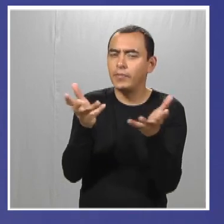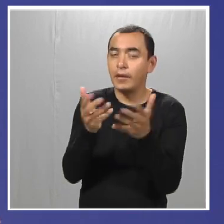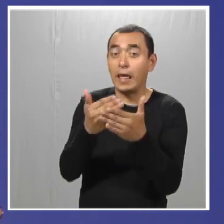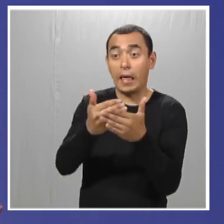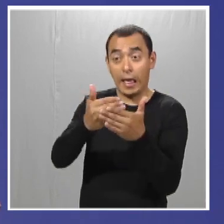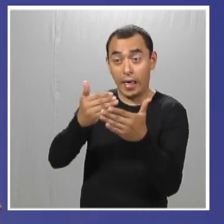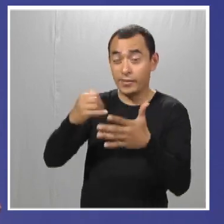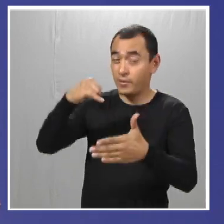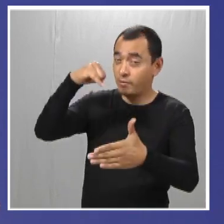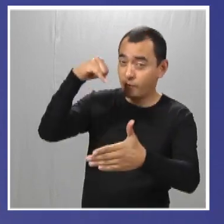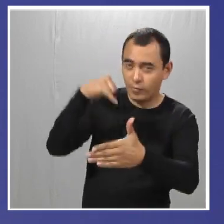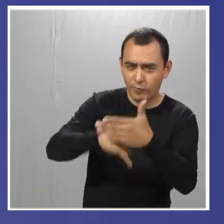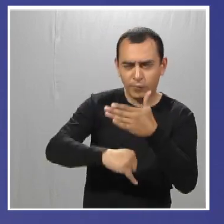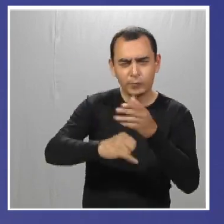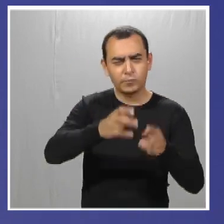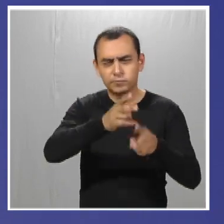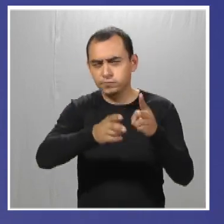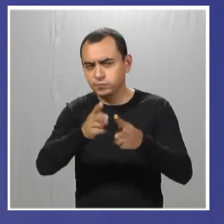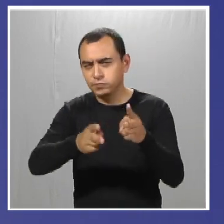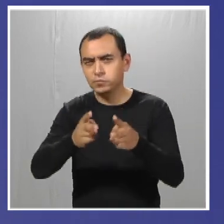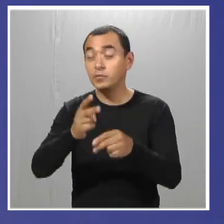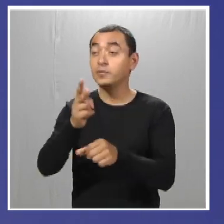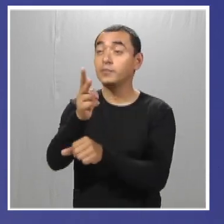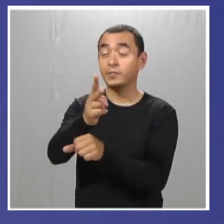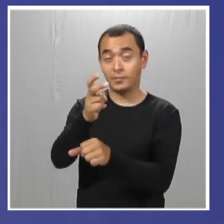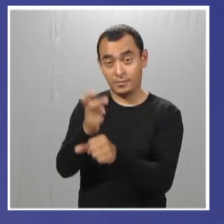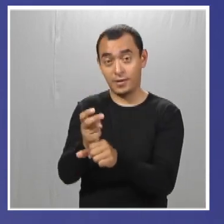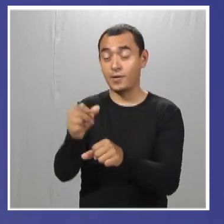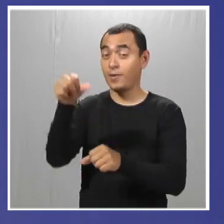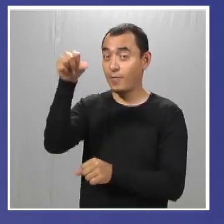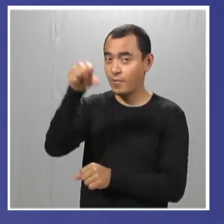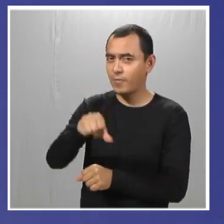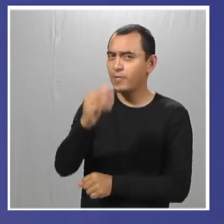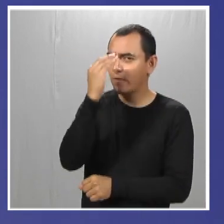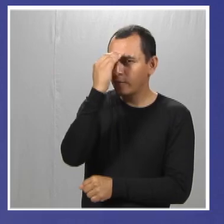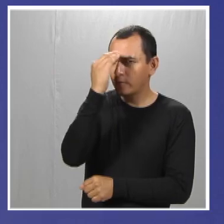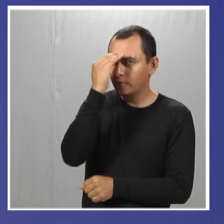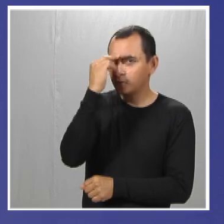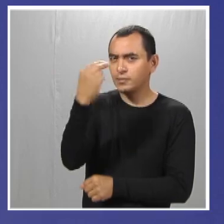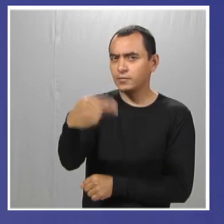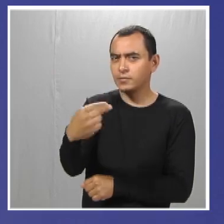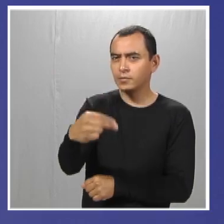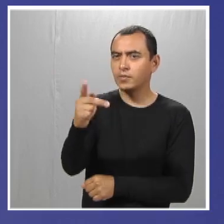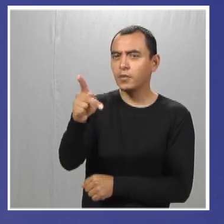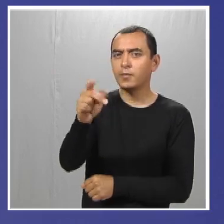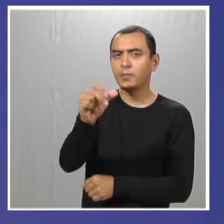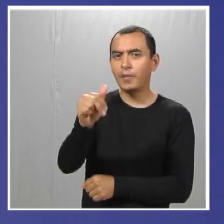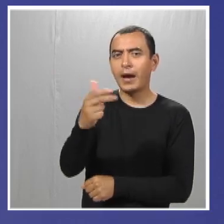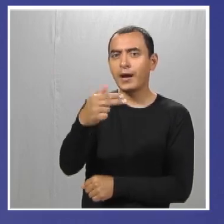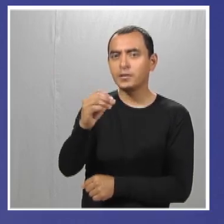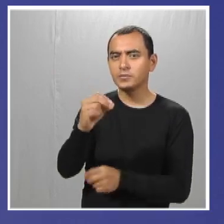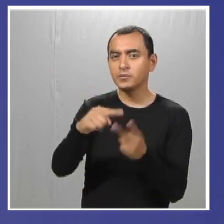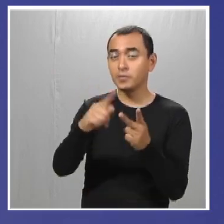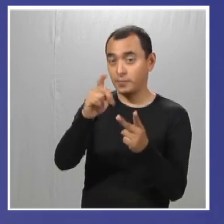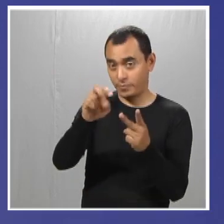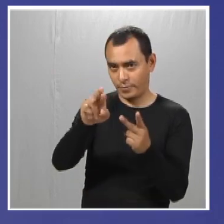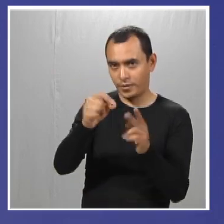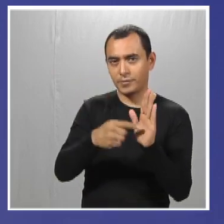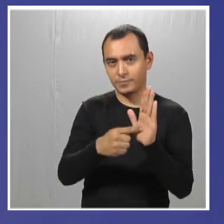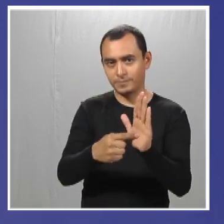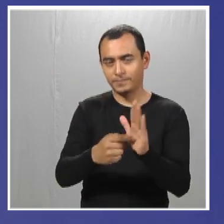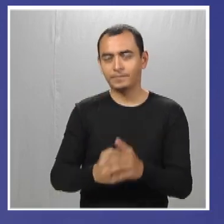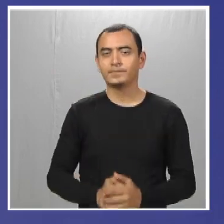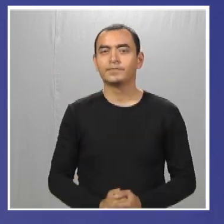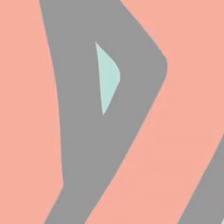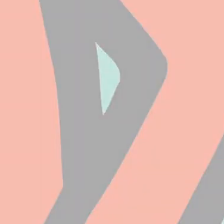Antes de adentrarnos en la charla con nuestra invitada el día de hoy, vamos a conocer a Pancho y a Pedro García, porque nos tienen lo siguiente.